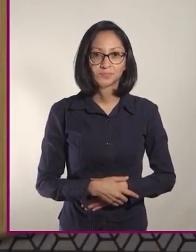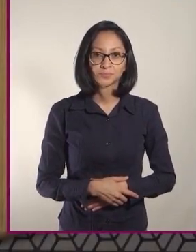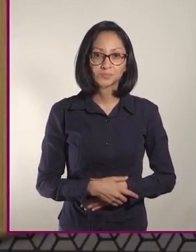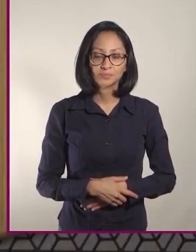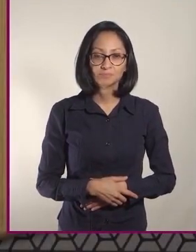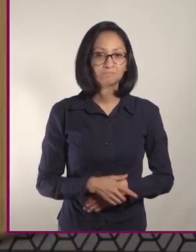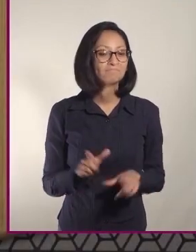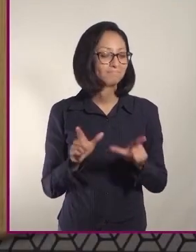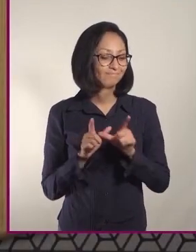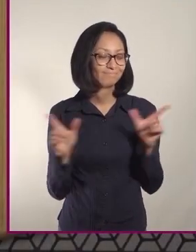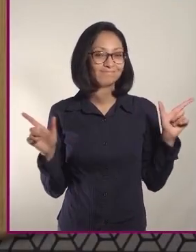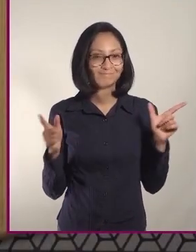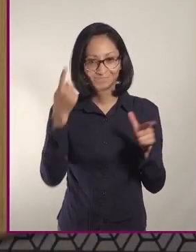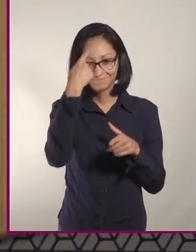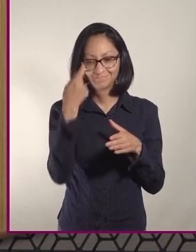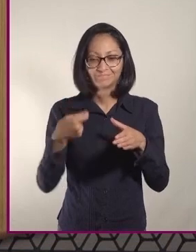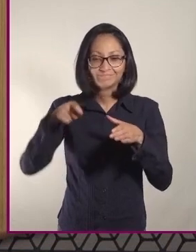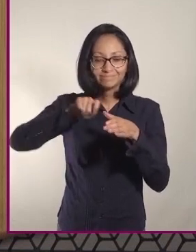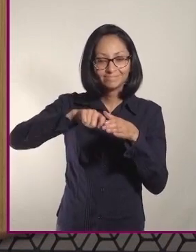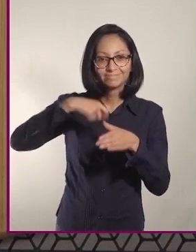Listo para servir